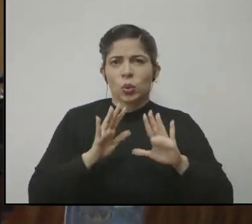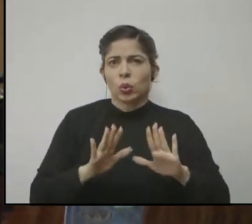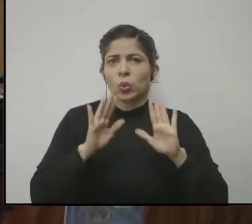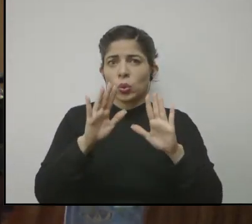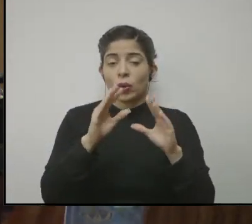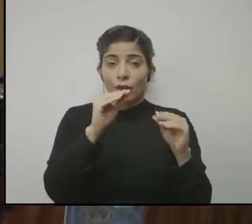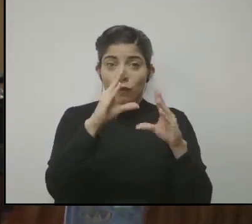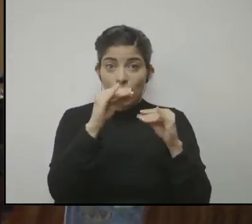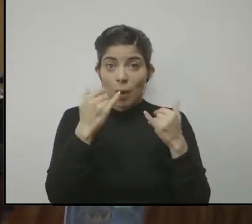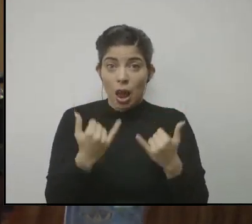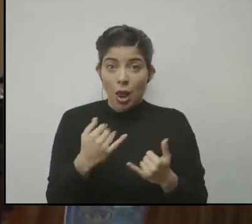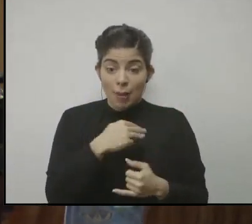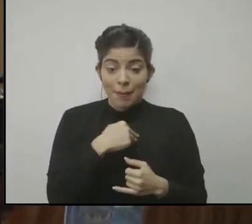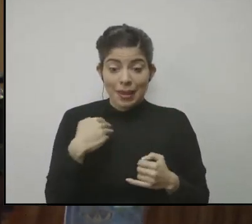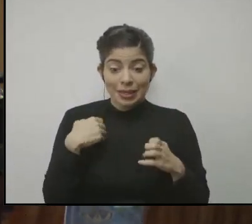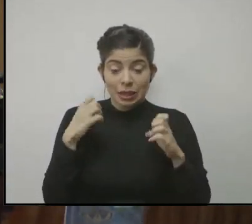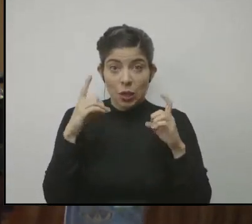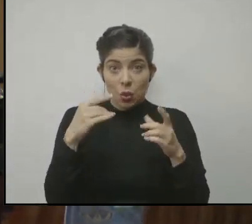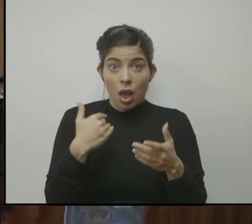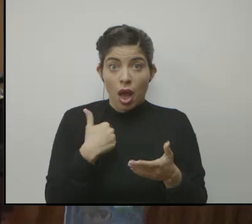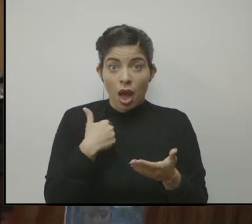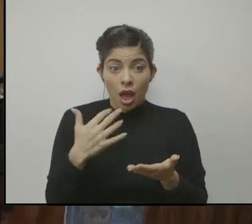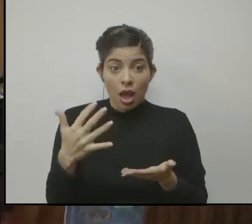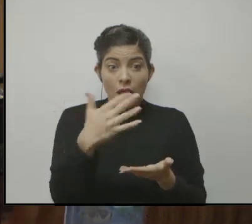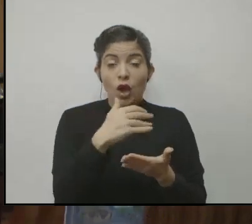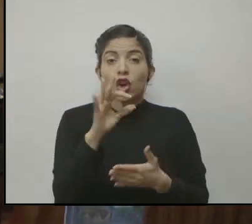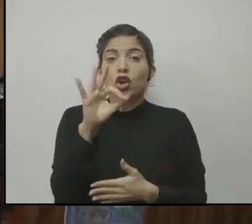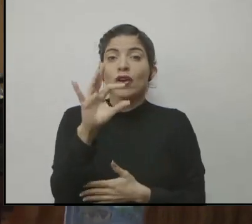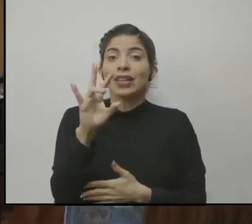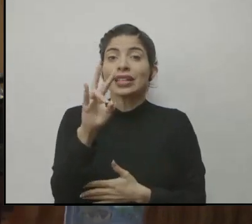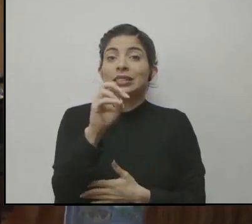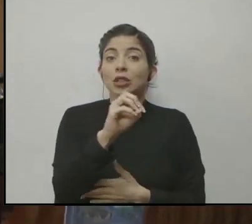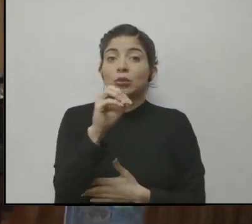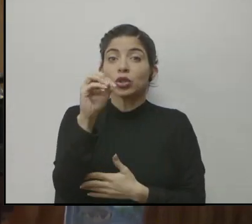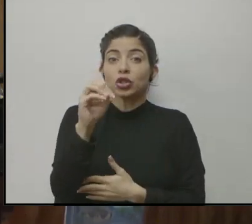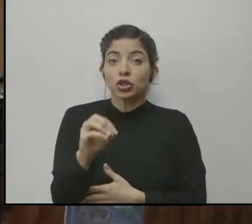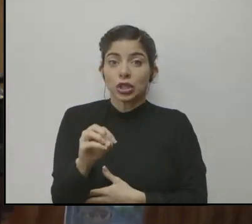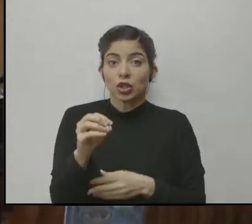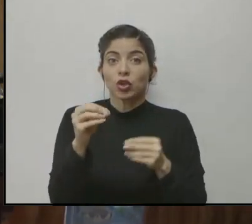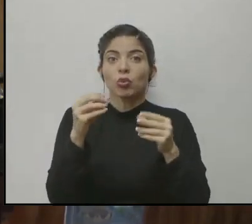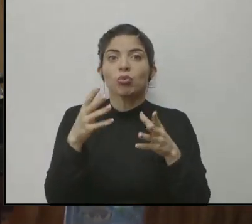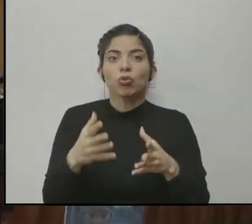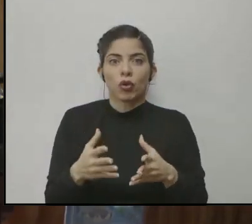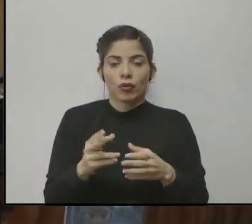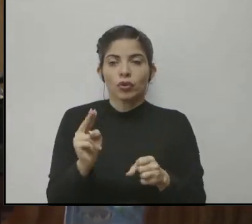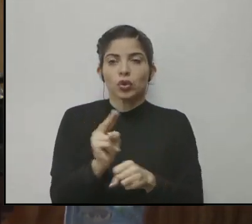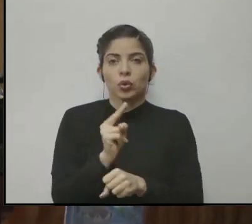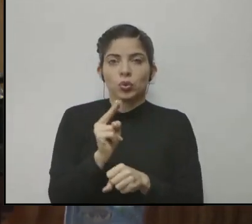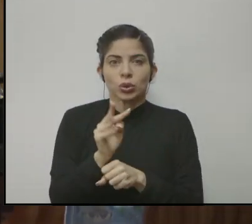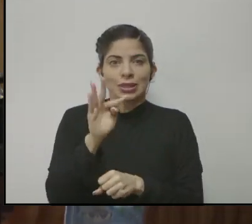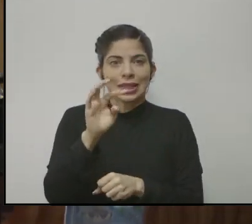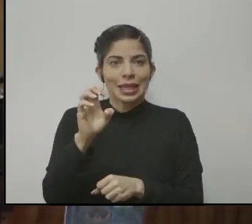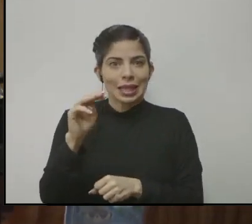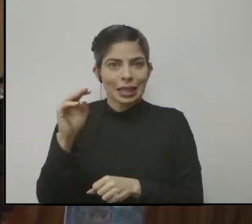que tenemos al día de hoy en el Ministerio de Educación Pública, 97% de los docentes están en la plataforma Teams,